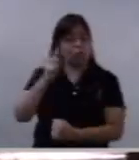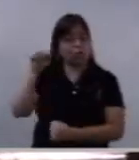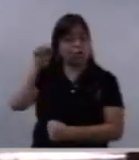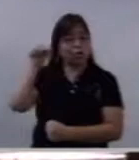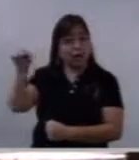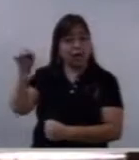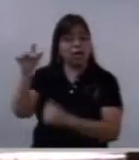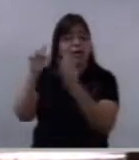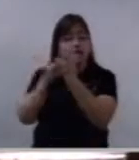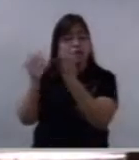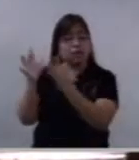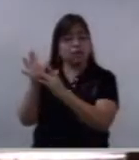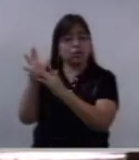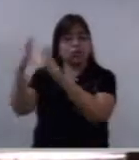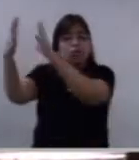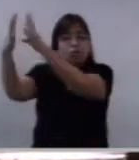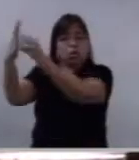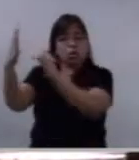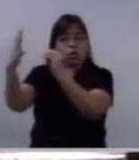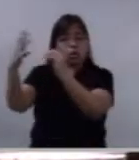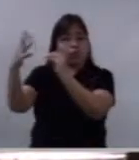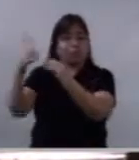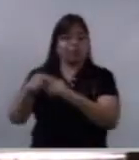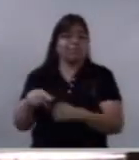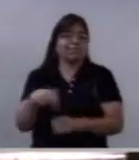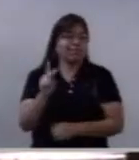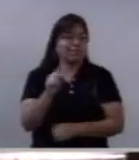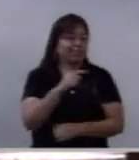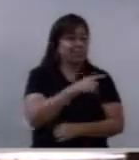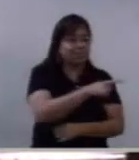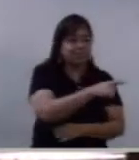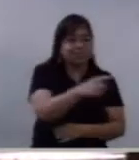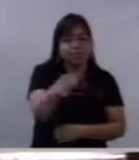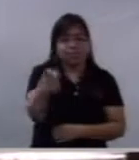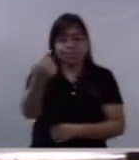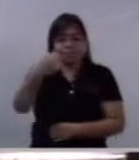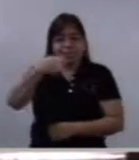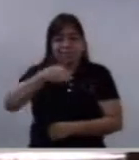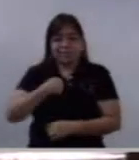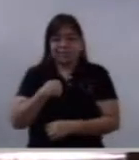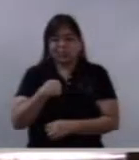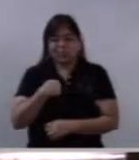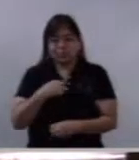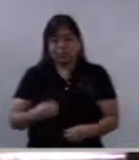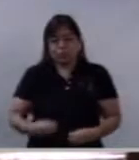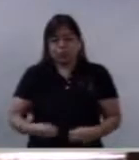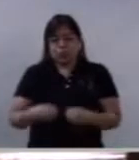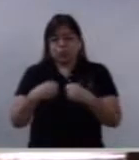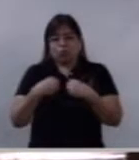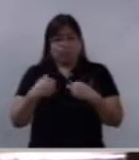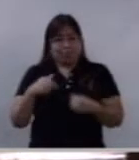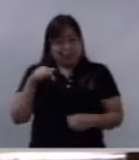Pero ustedes y yo somos de carne y hueso,